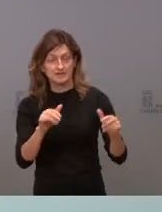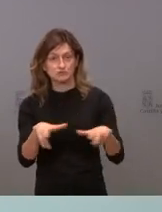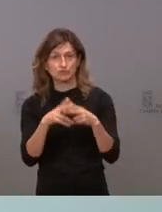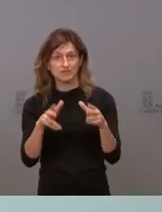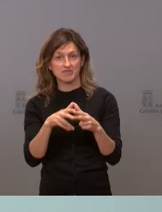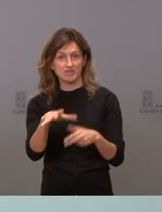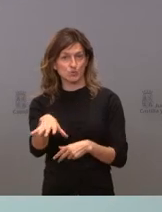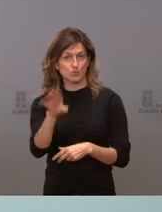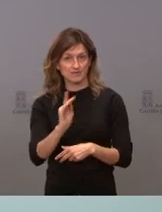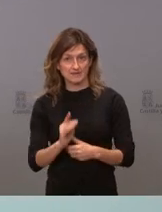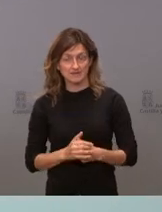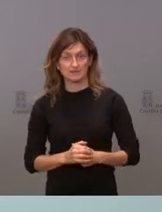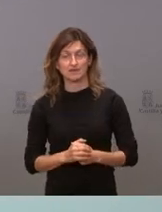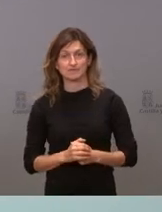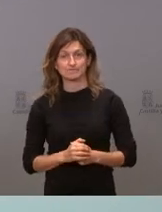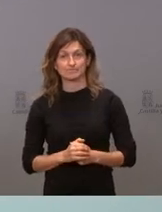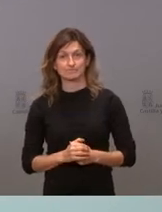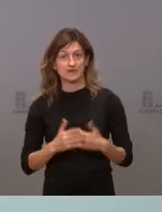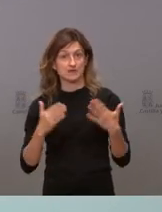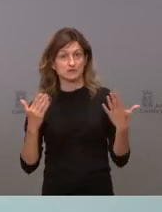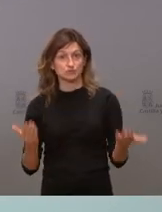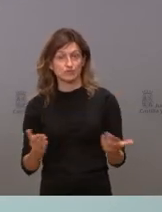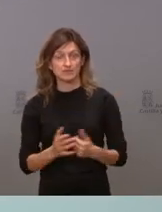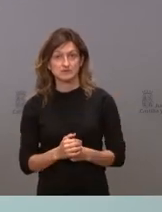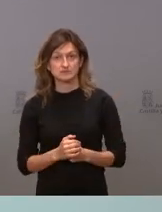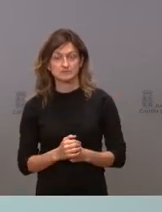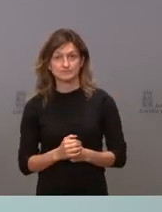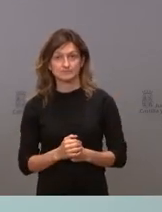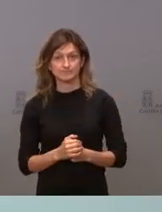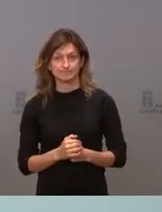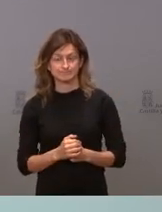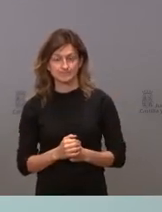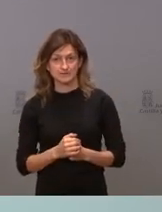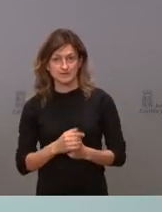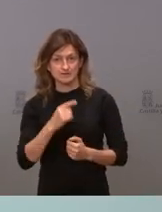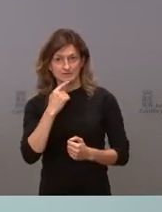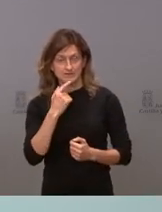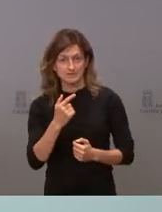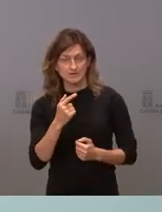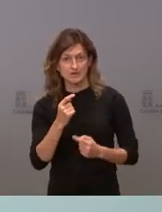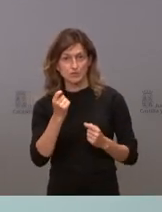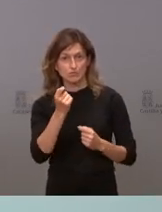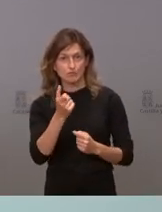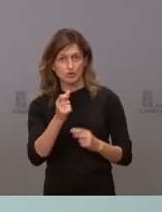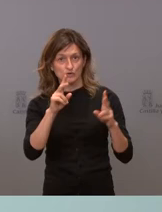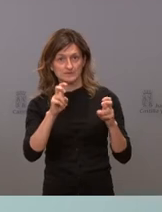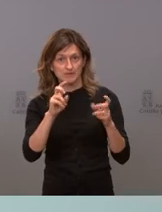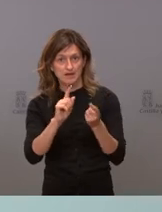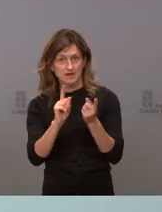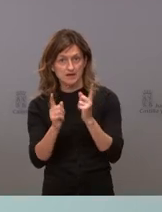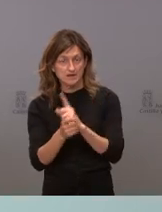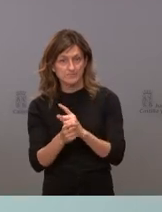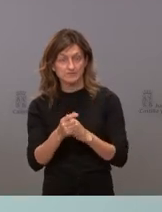que no lo entiende y entonces le da una mágica vuelta al asunto y dice,